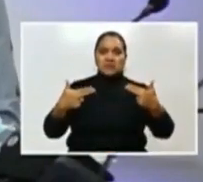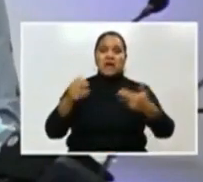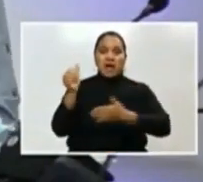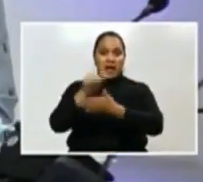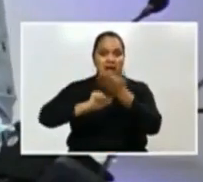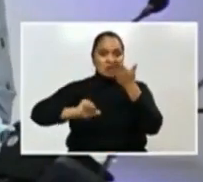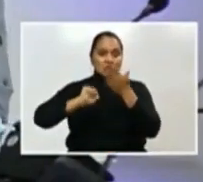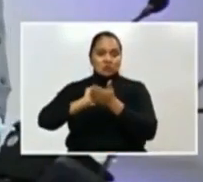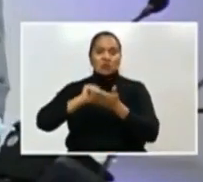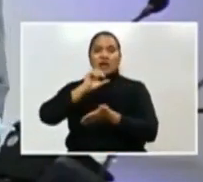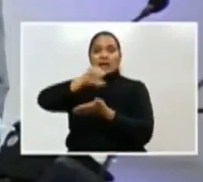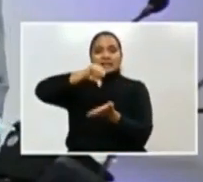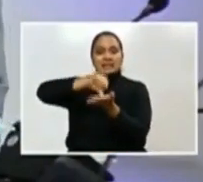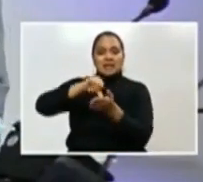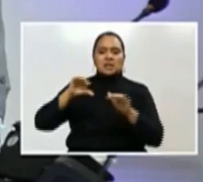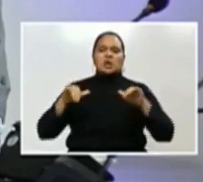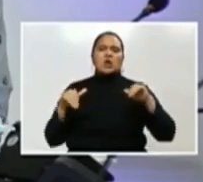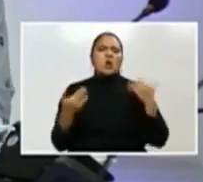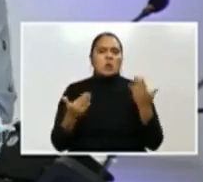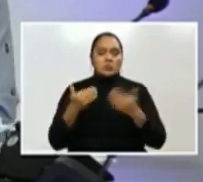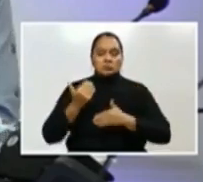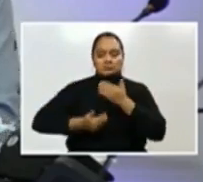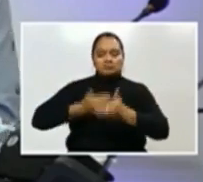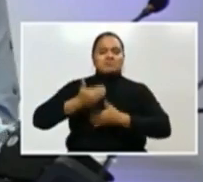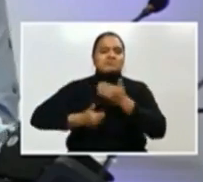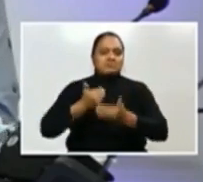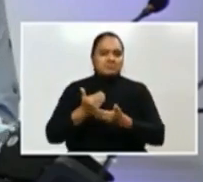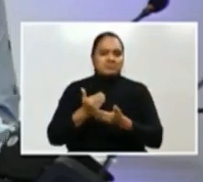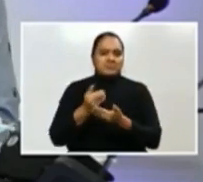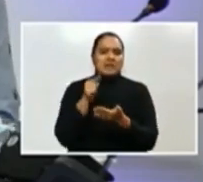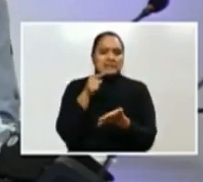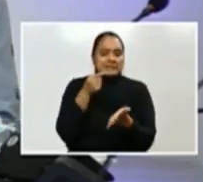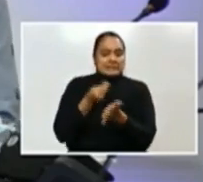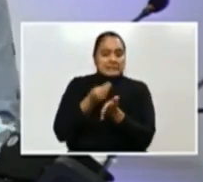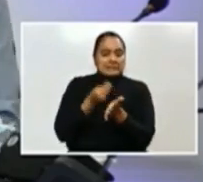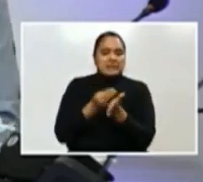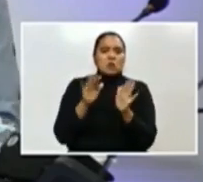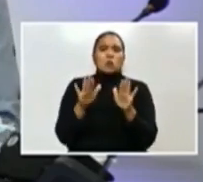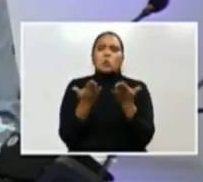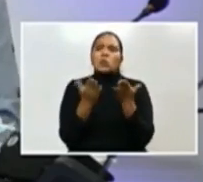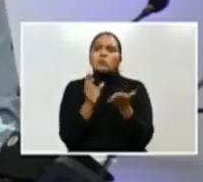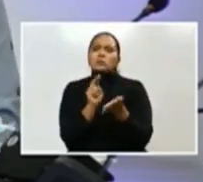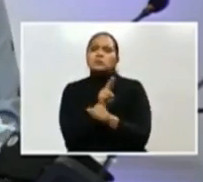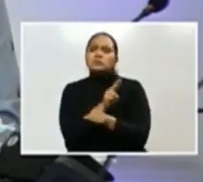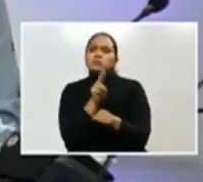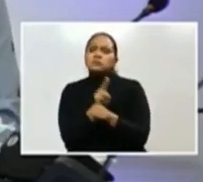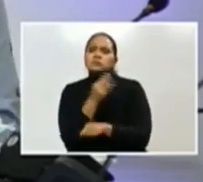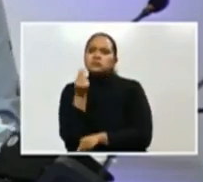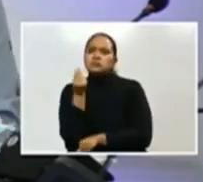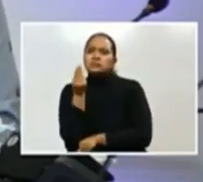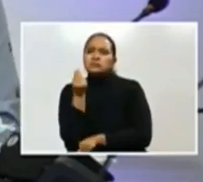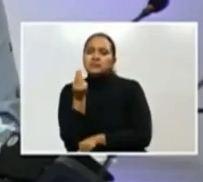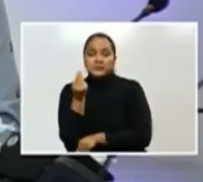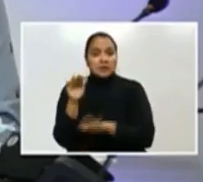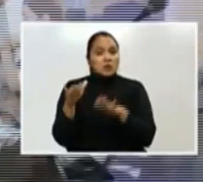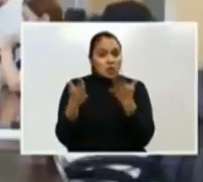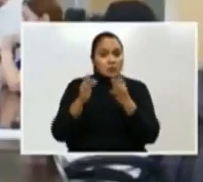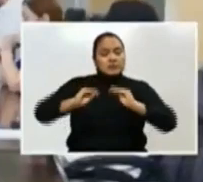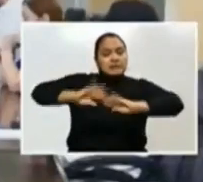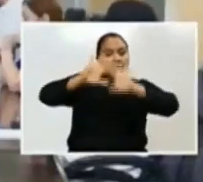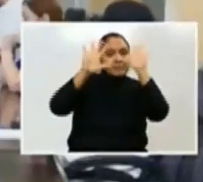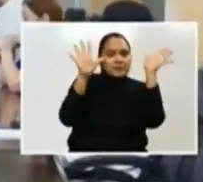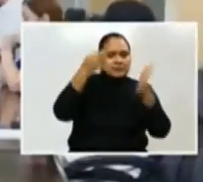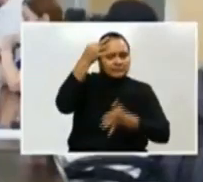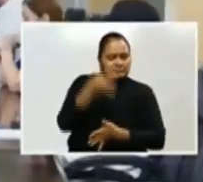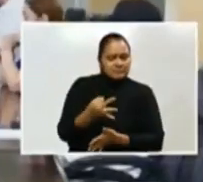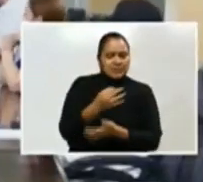ver cómo va a proceder la ejecución de estos fondos. Porque tenemos que hacerlo milimétrico, bien hecho, con transparencia,